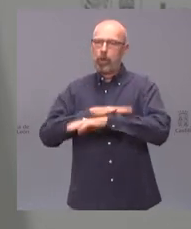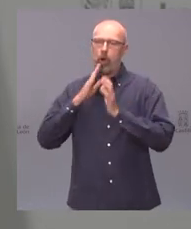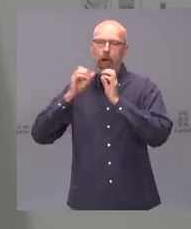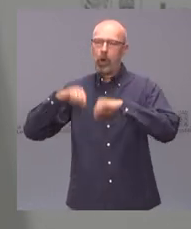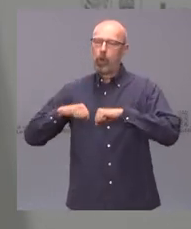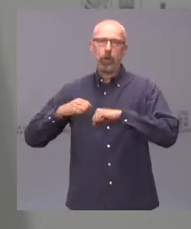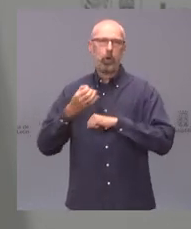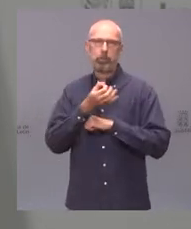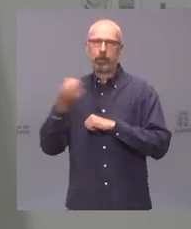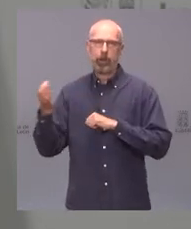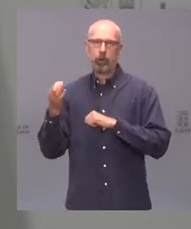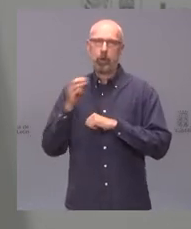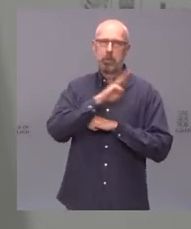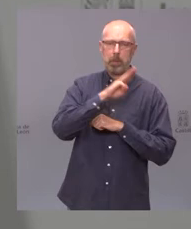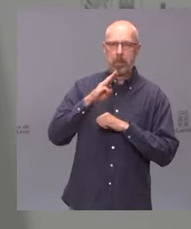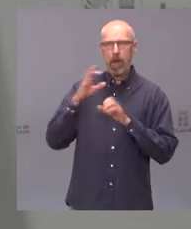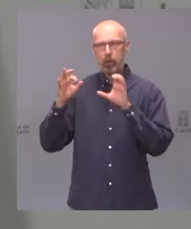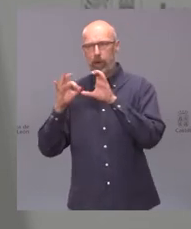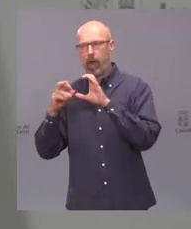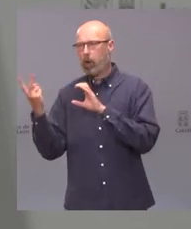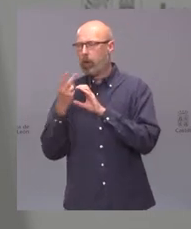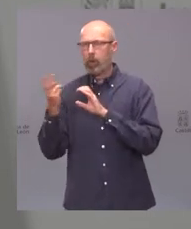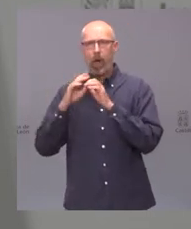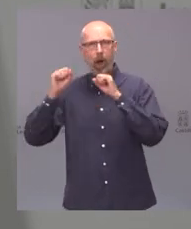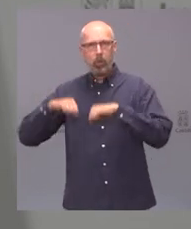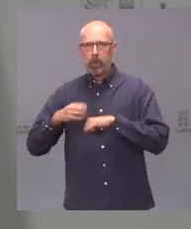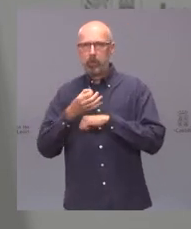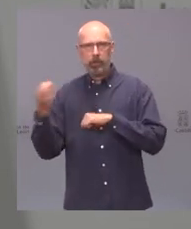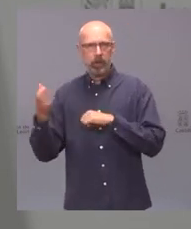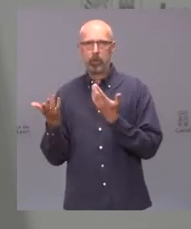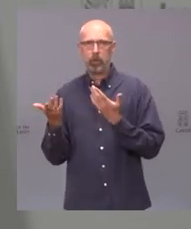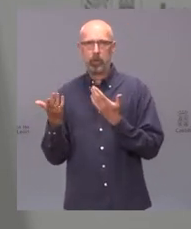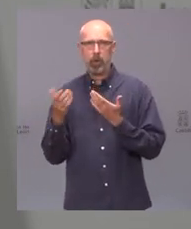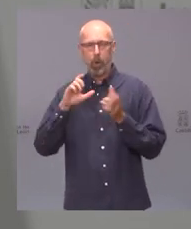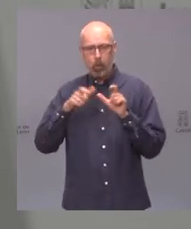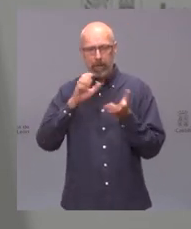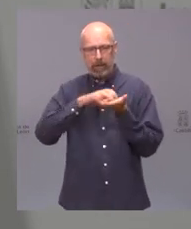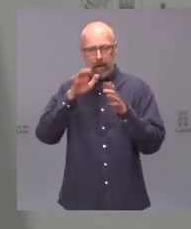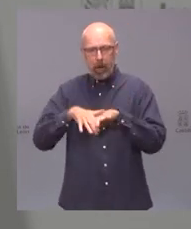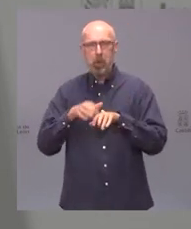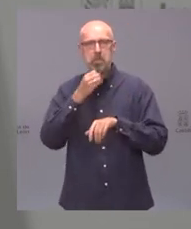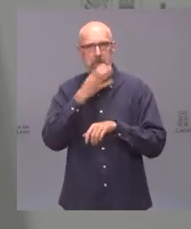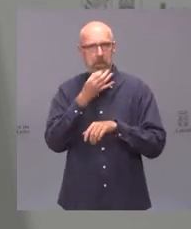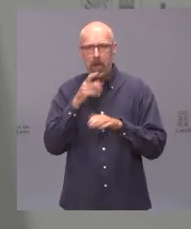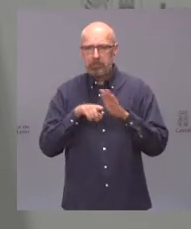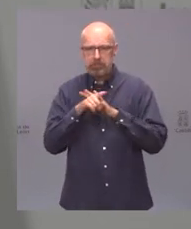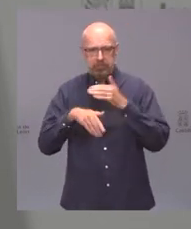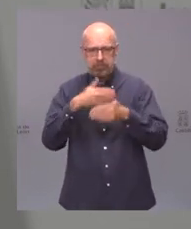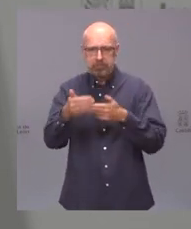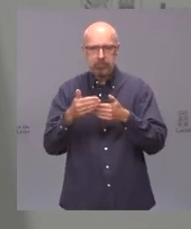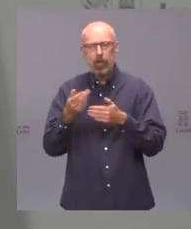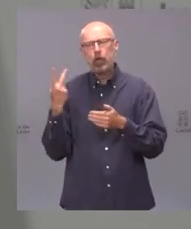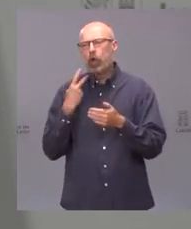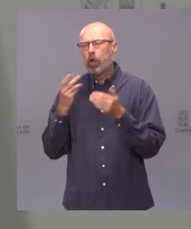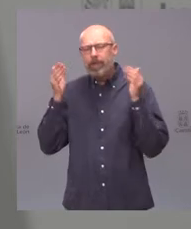gobierno Partido Popular Ciudadanos que las cosas van bien en la Junta de Castilla y León y que estamos a lo importante que son las preocupaciones de